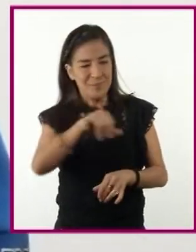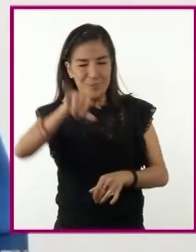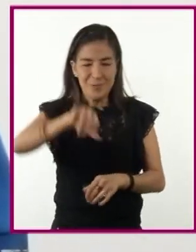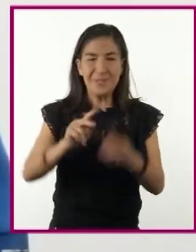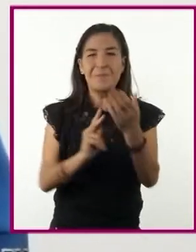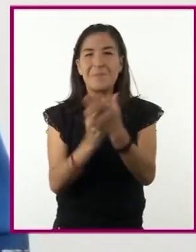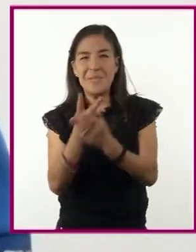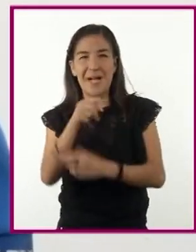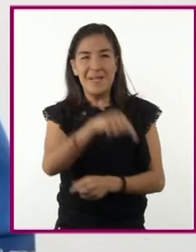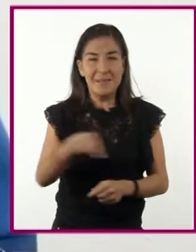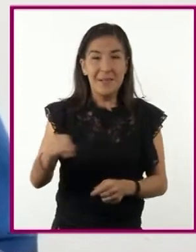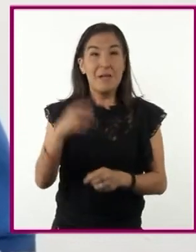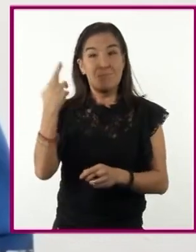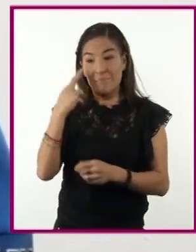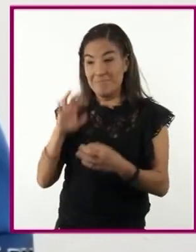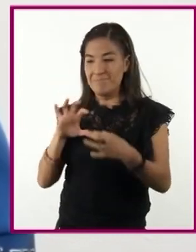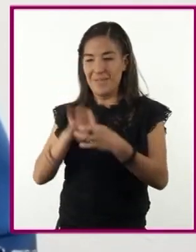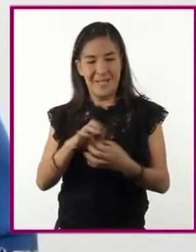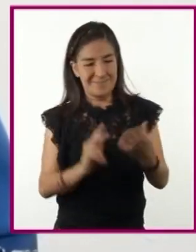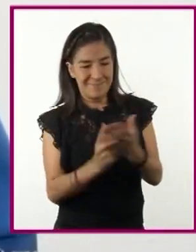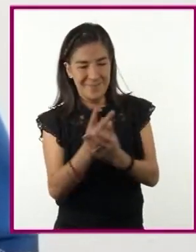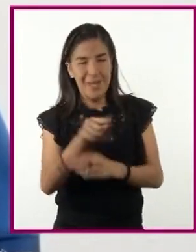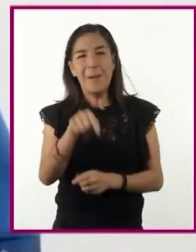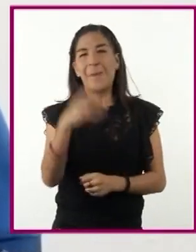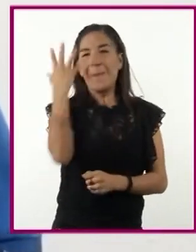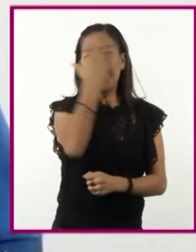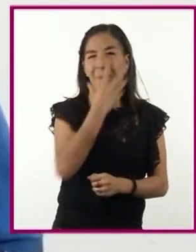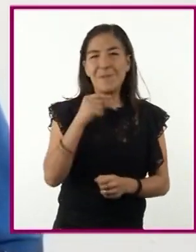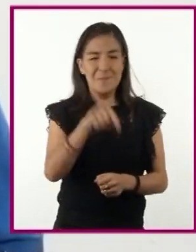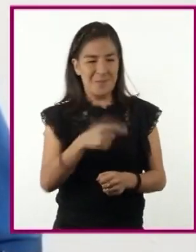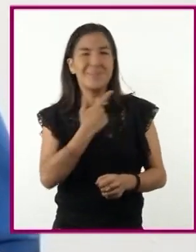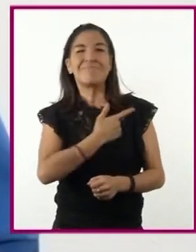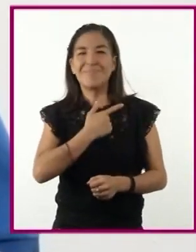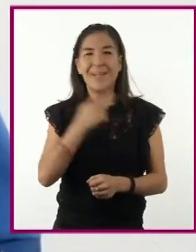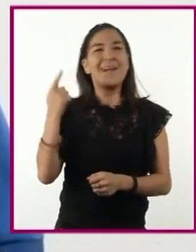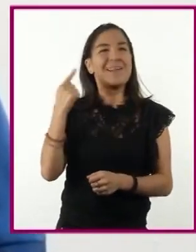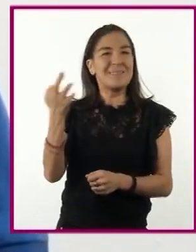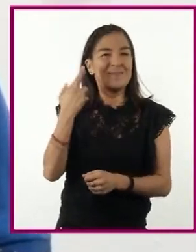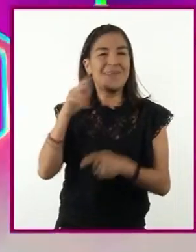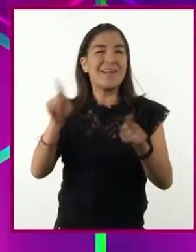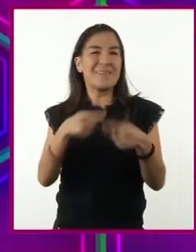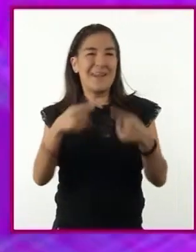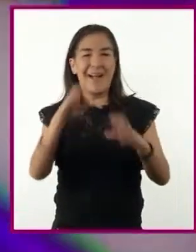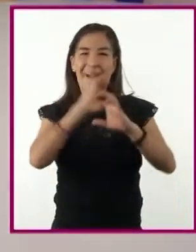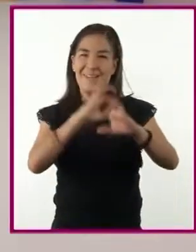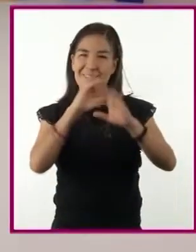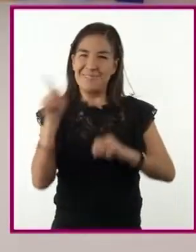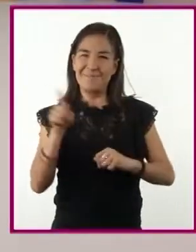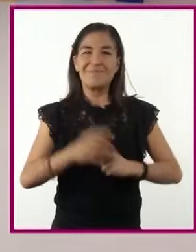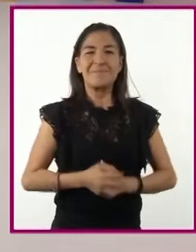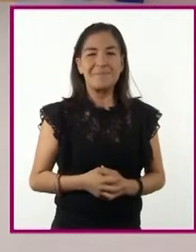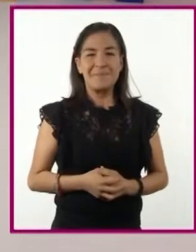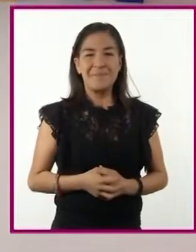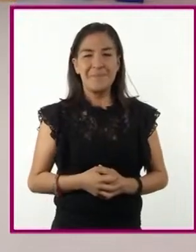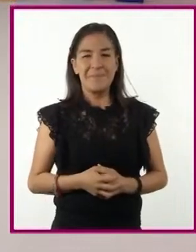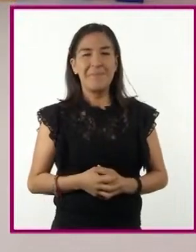Dice que crecen muy bonitas porque a ellas les gusta escuchar canciones de la radio. Ahora recuerdo